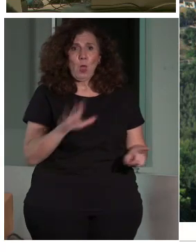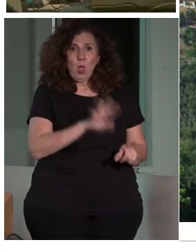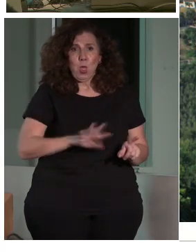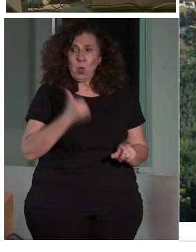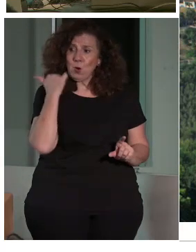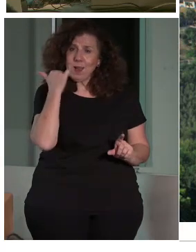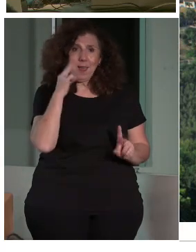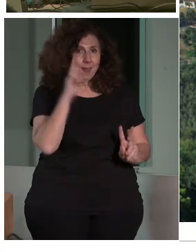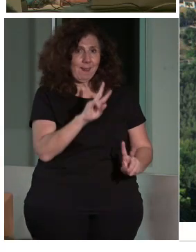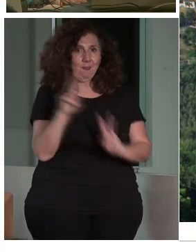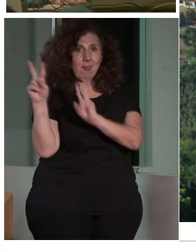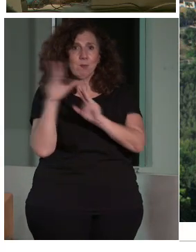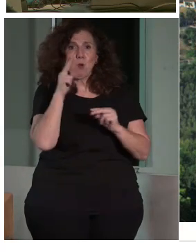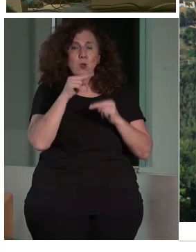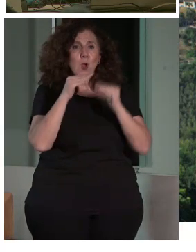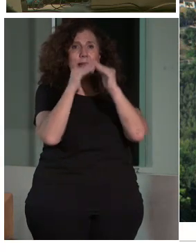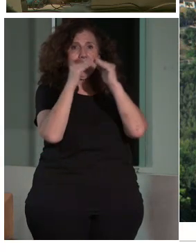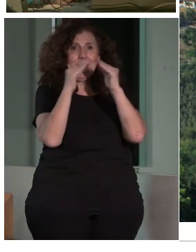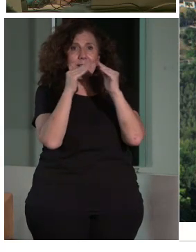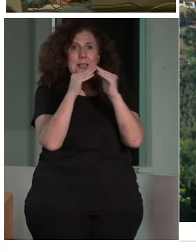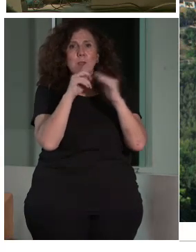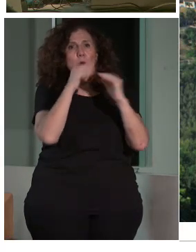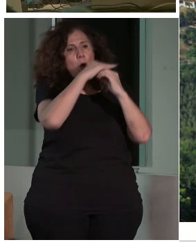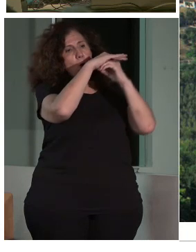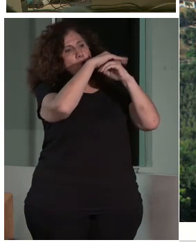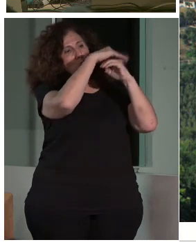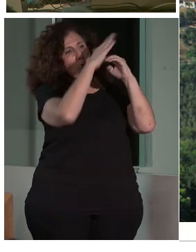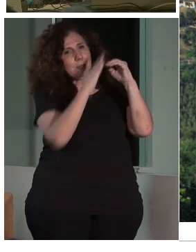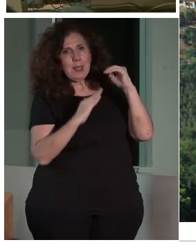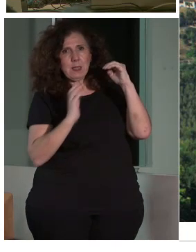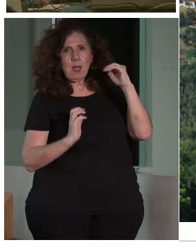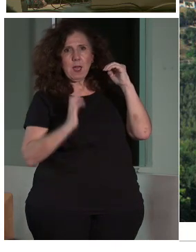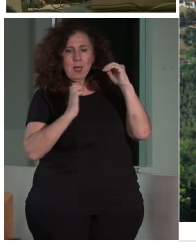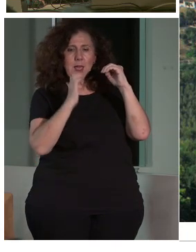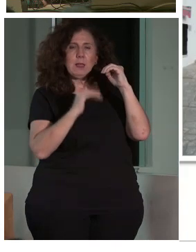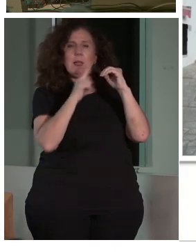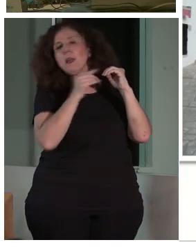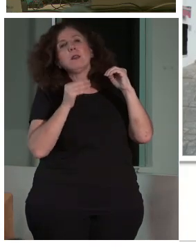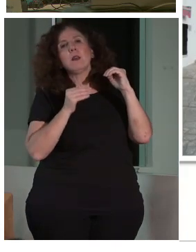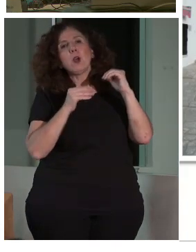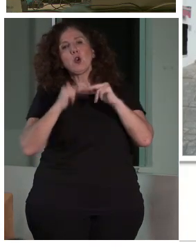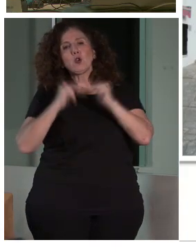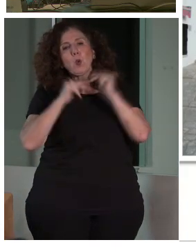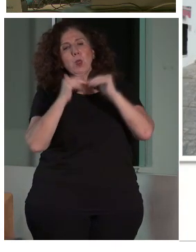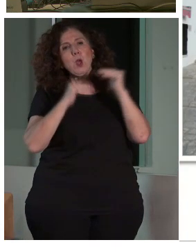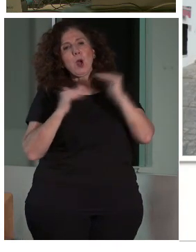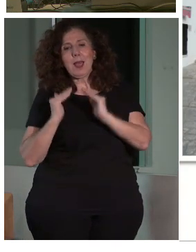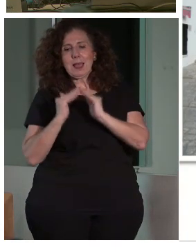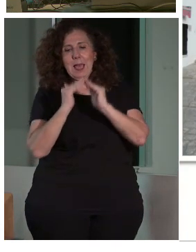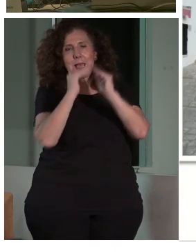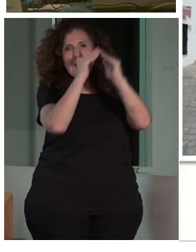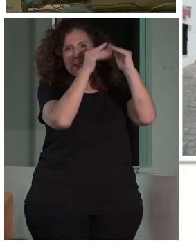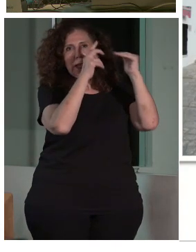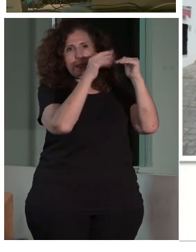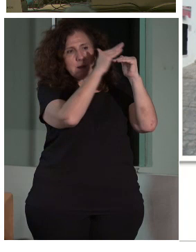porque son casas construidas excavando en la montaña y hay unos desniveles que es esto. Cuando nos acercamos y vemos